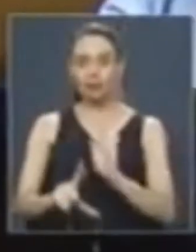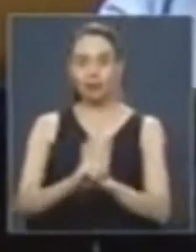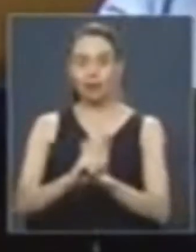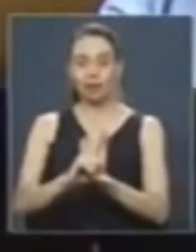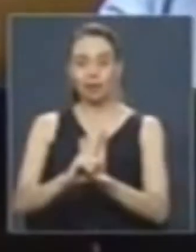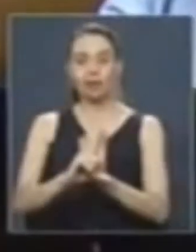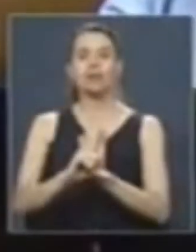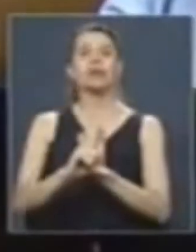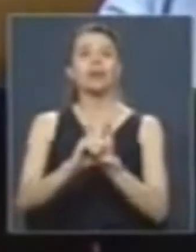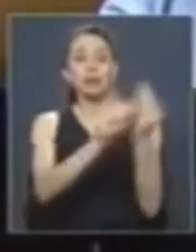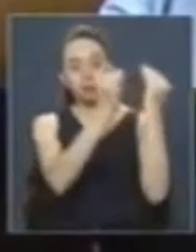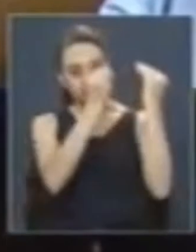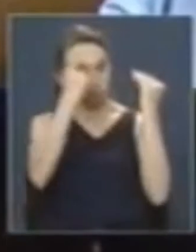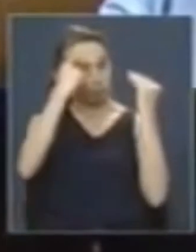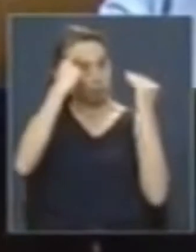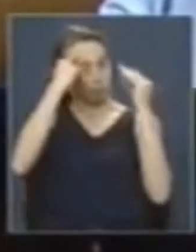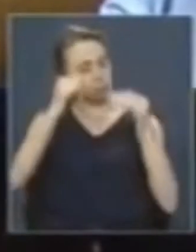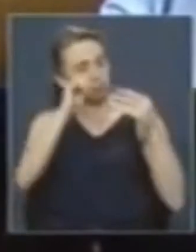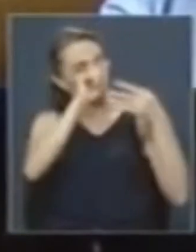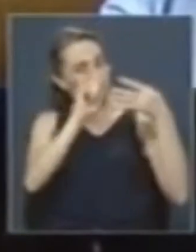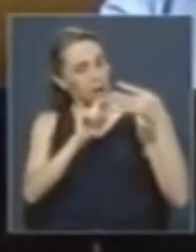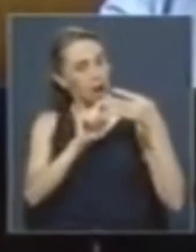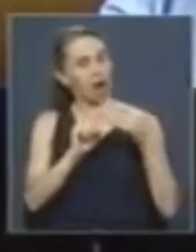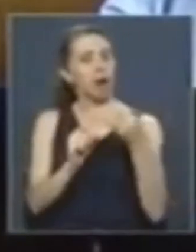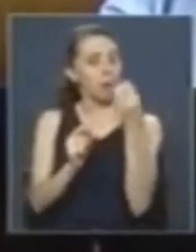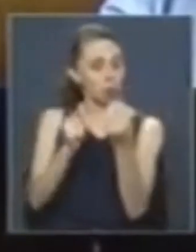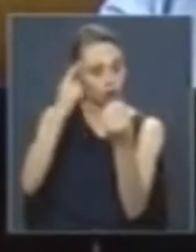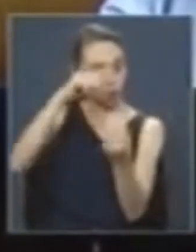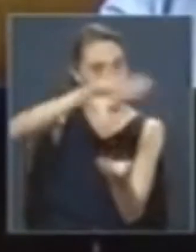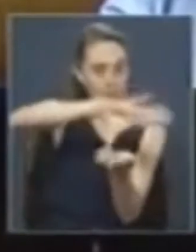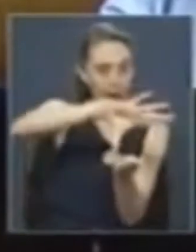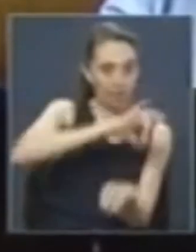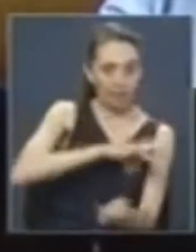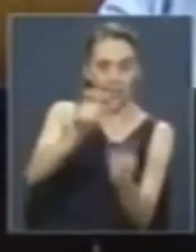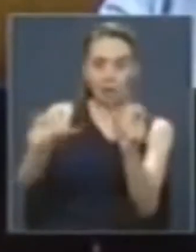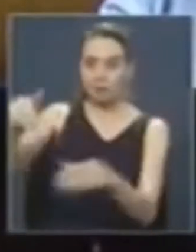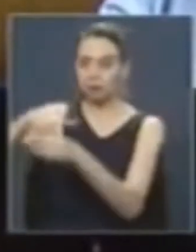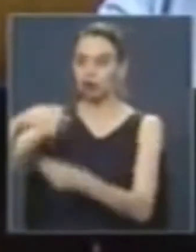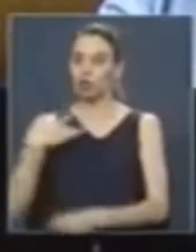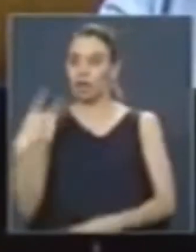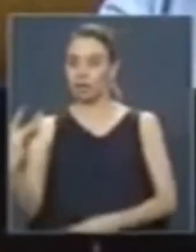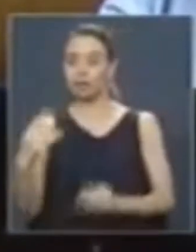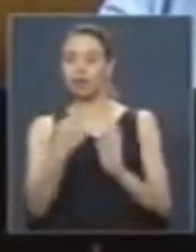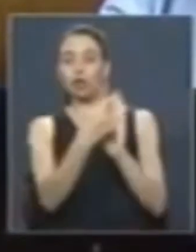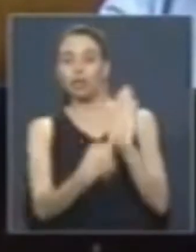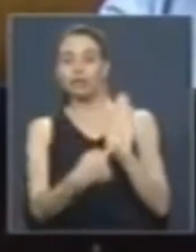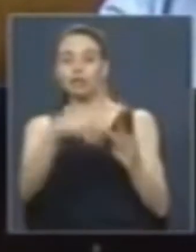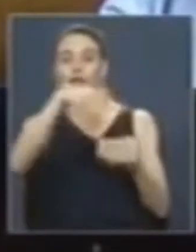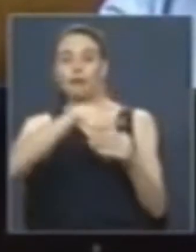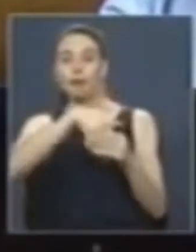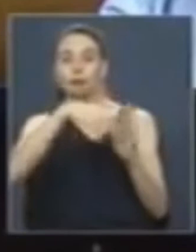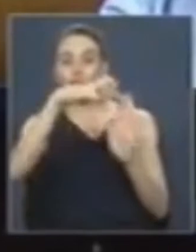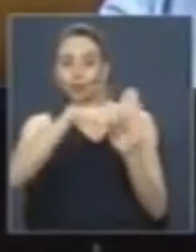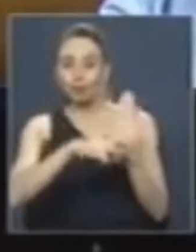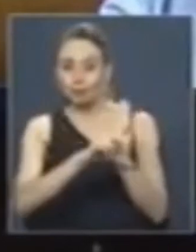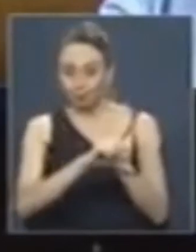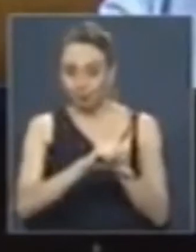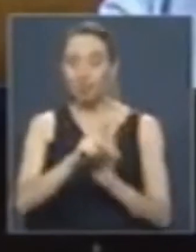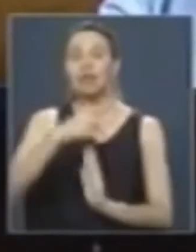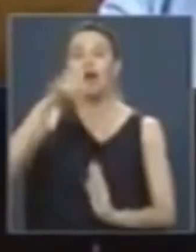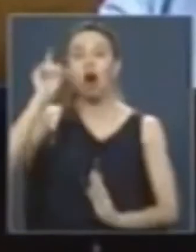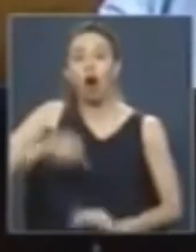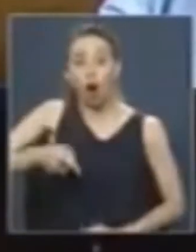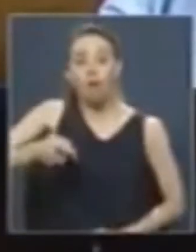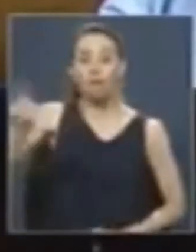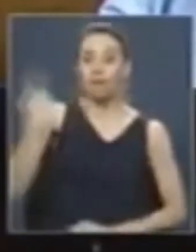para formarnos convicciones respecto de si es bueno para Chile y nuestros electores lo que se va a votar. Y por eso estamos obligados a saber